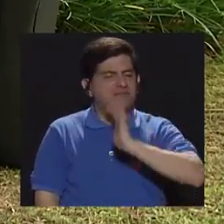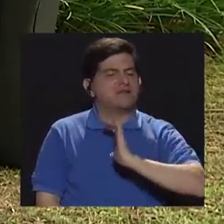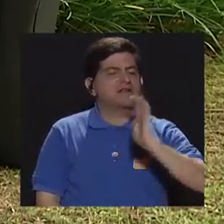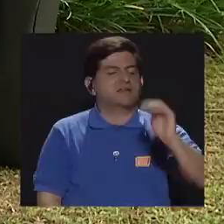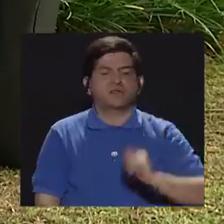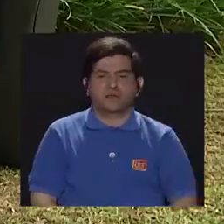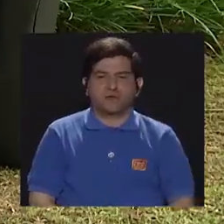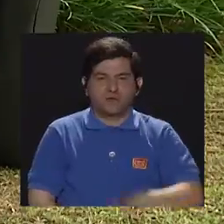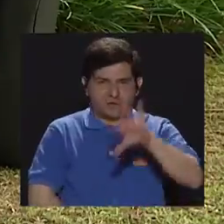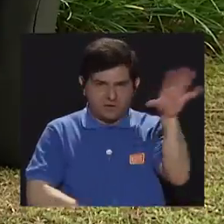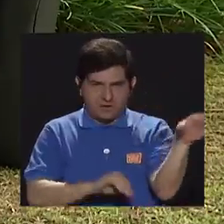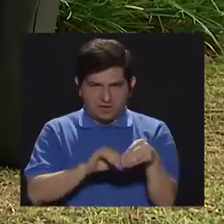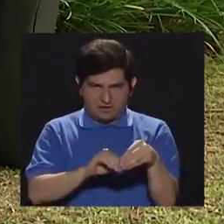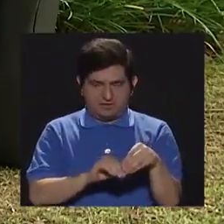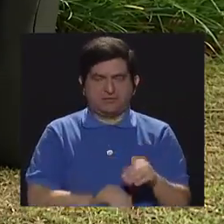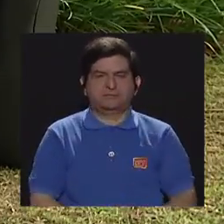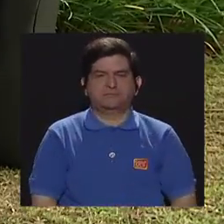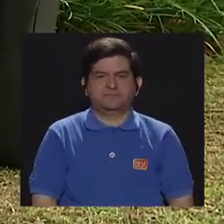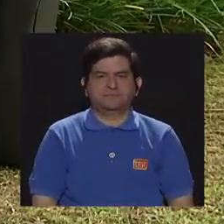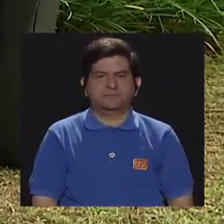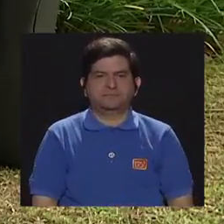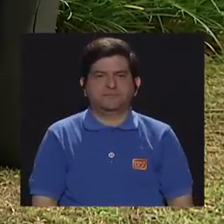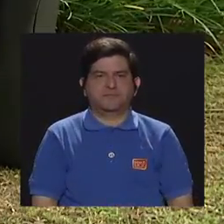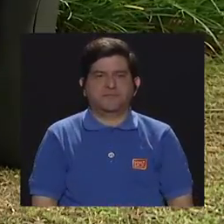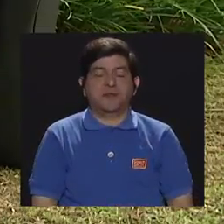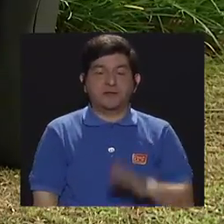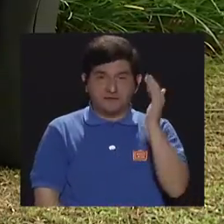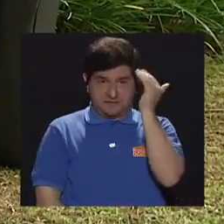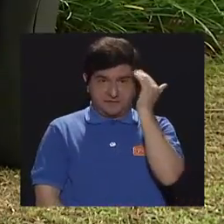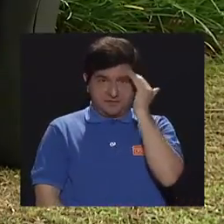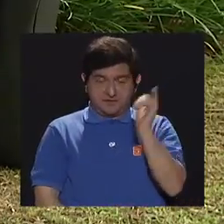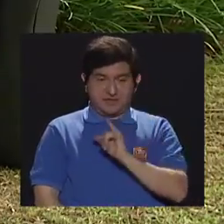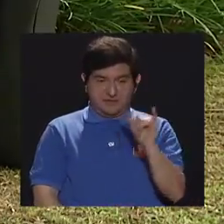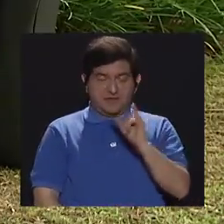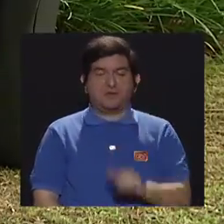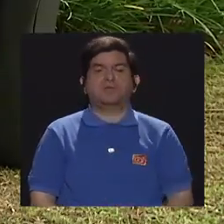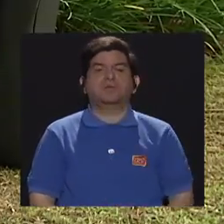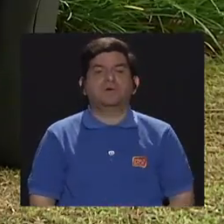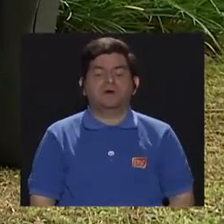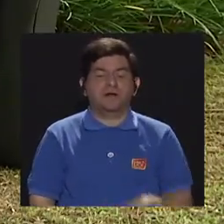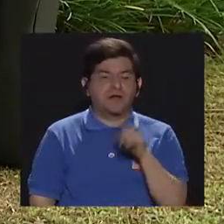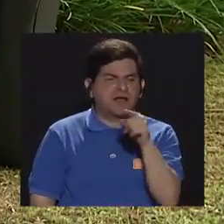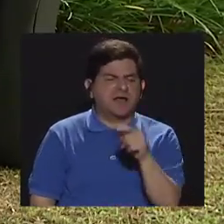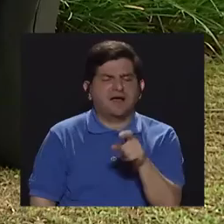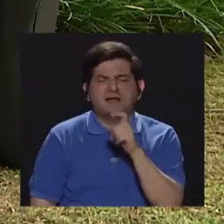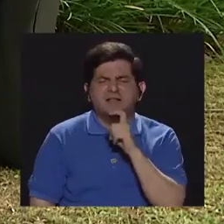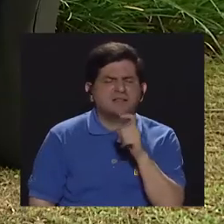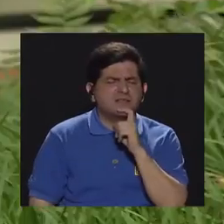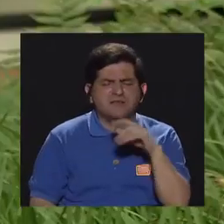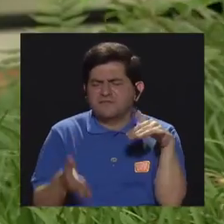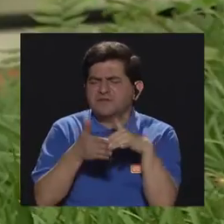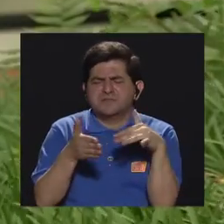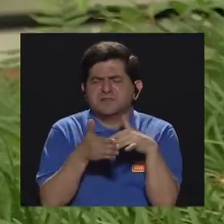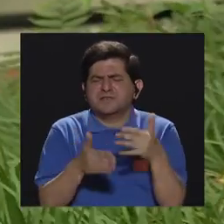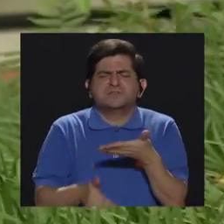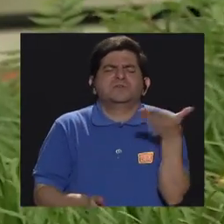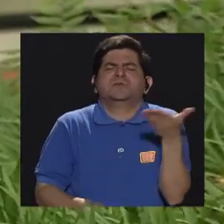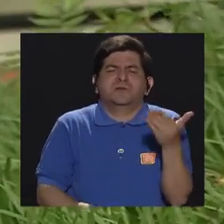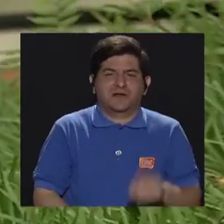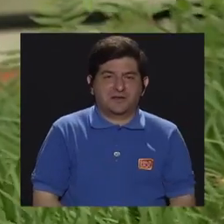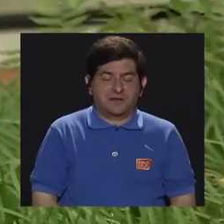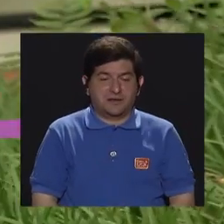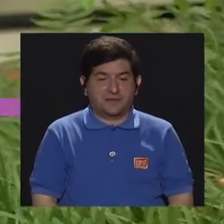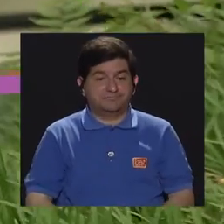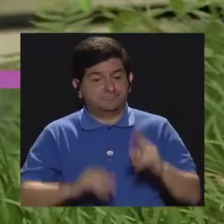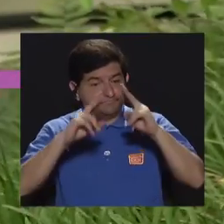Además, estar enterado también de cuál es el conocimiento que más le cuesta al niño para poder ver